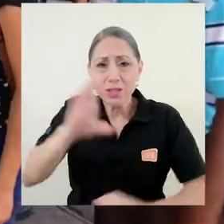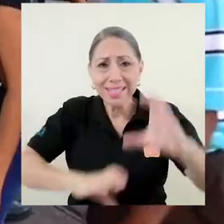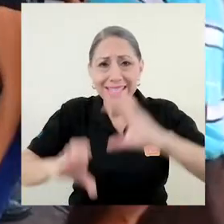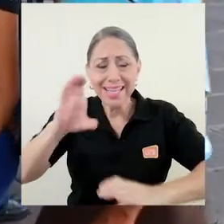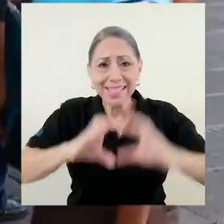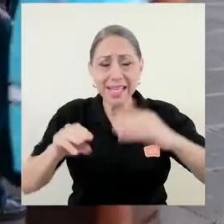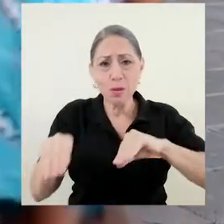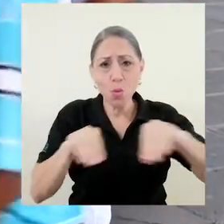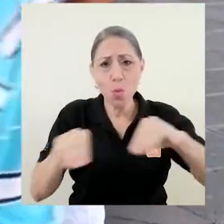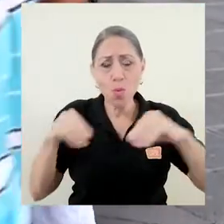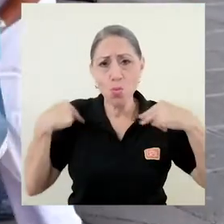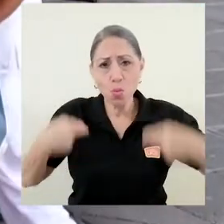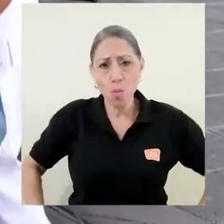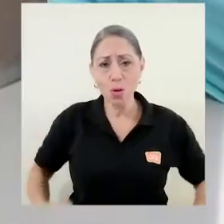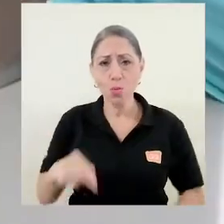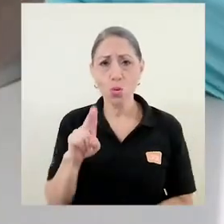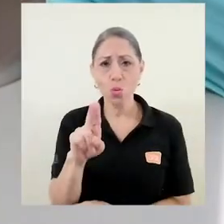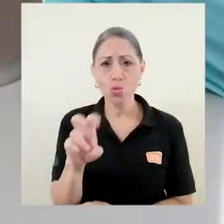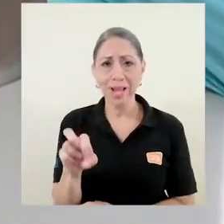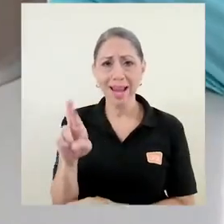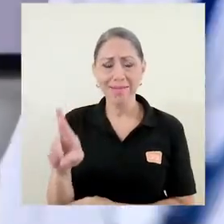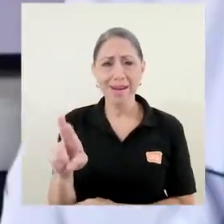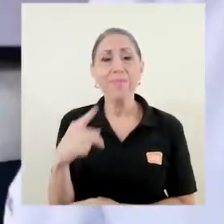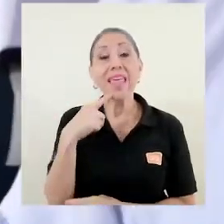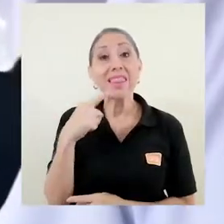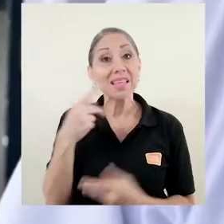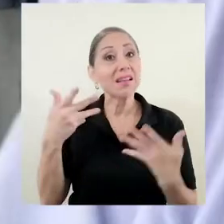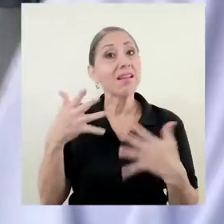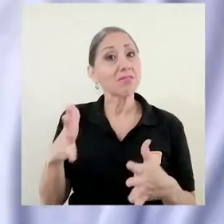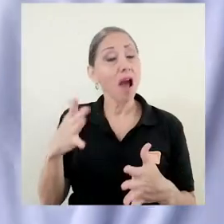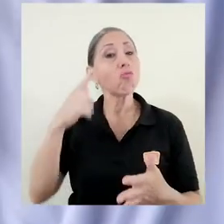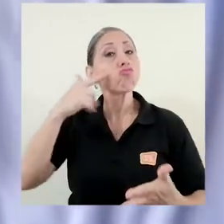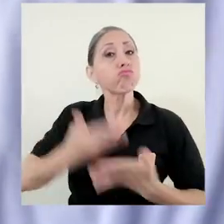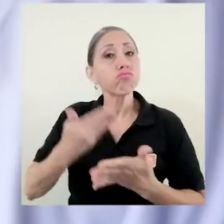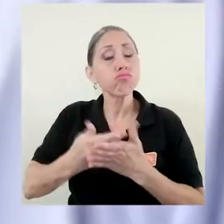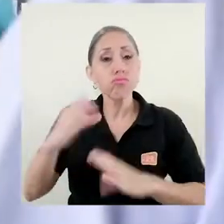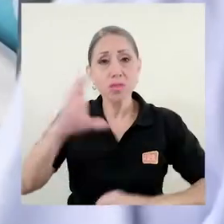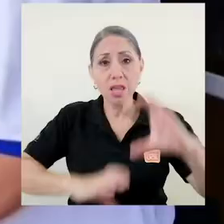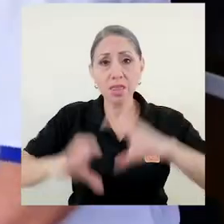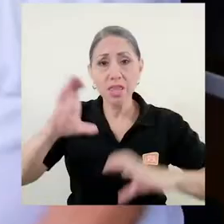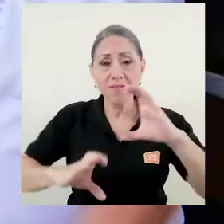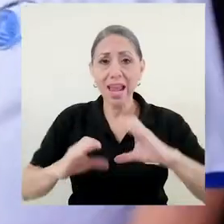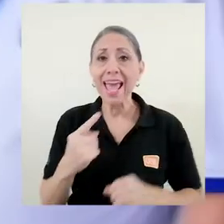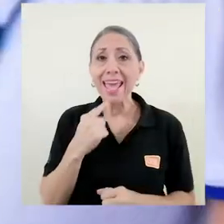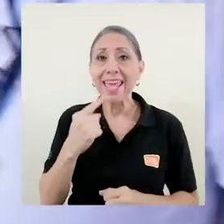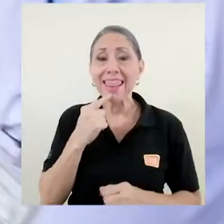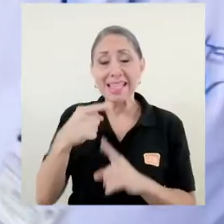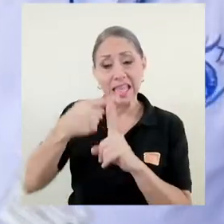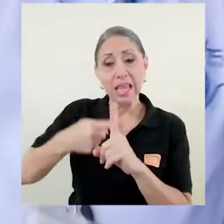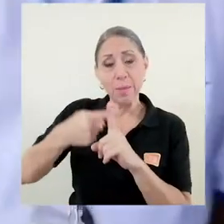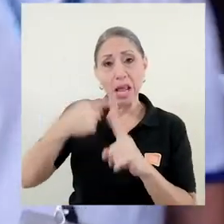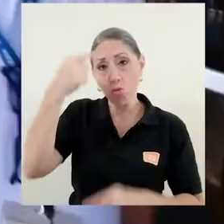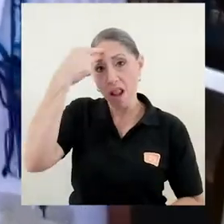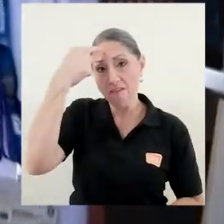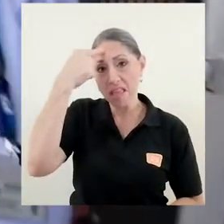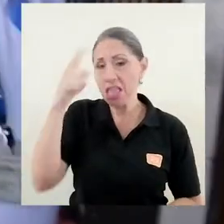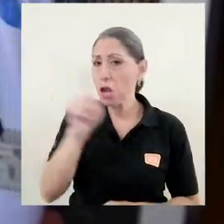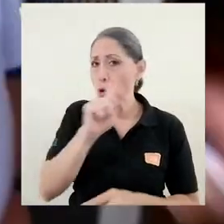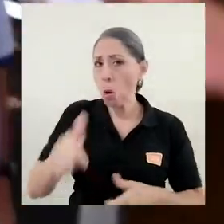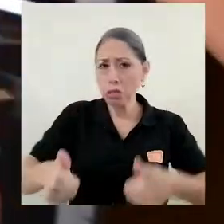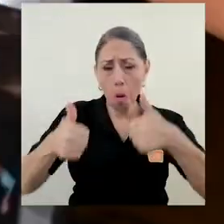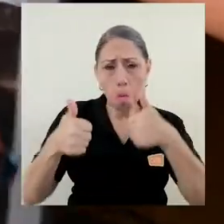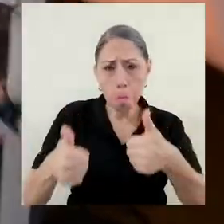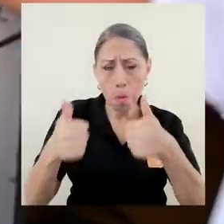de la UCR asegura que existe suficiente evidencia científica que indica que la temperatura de la frente no es